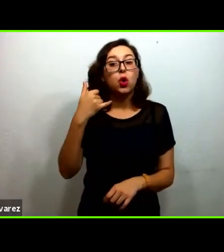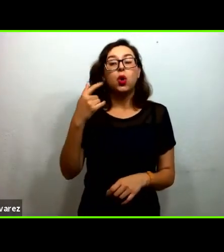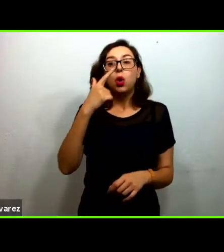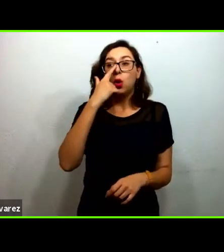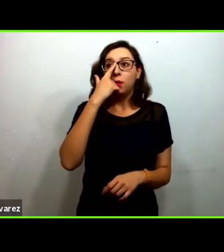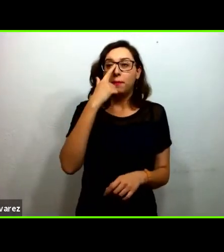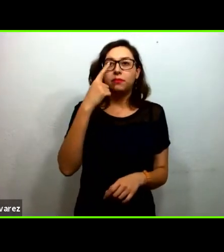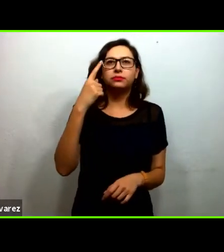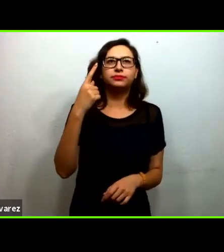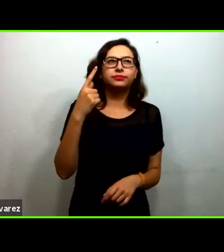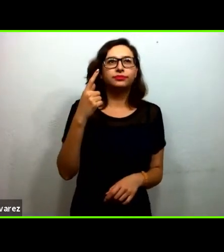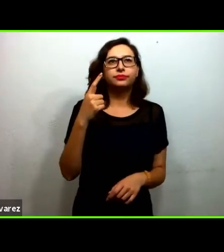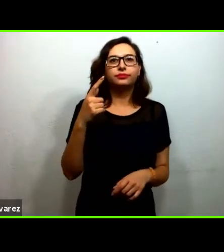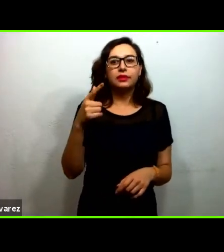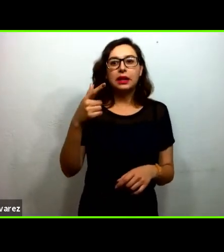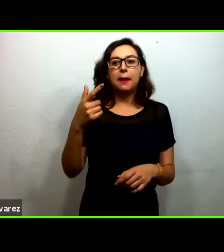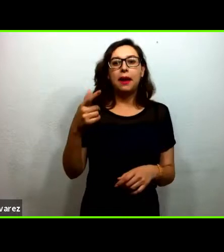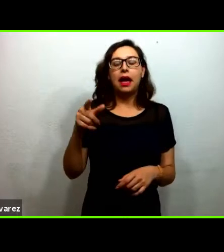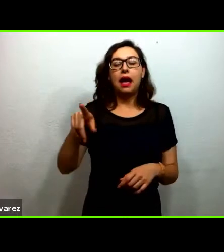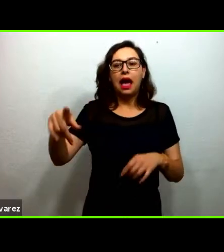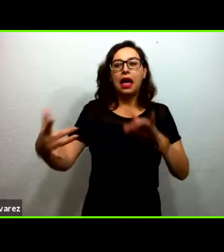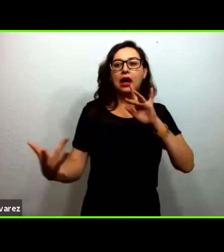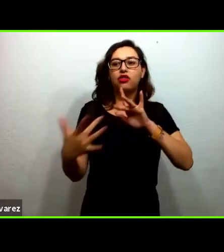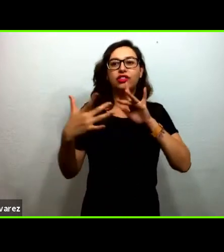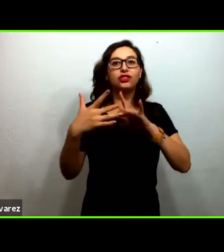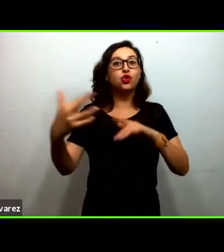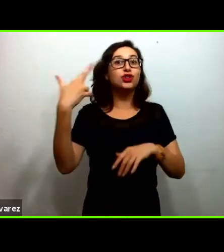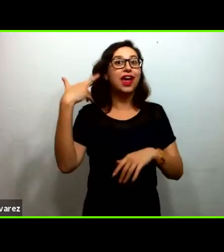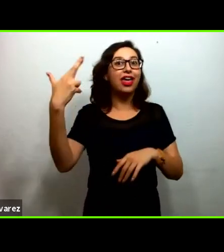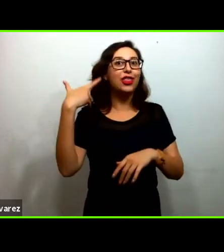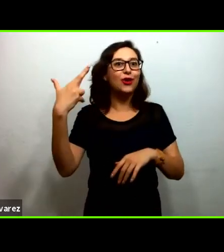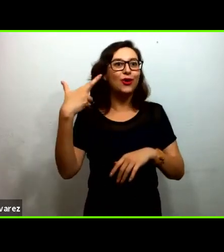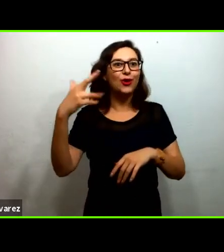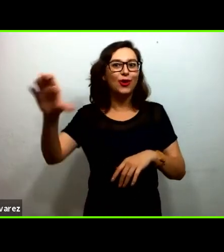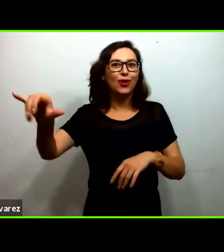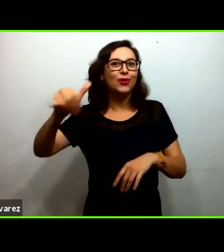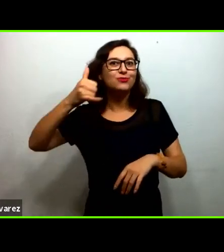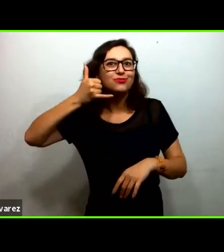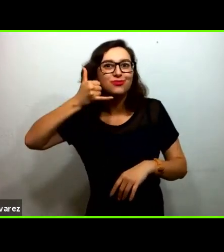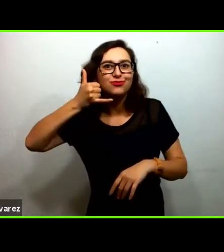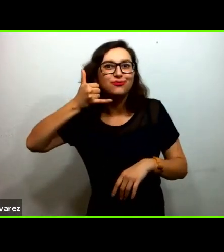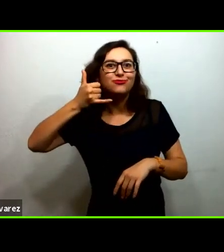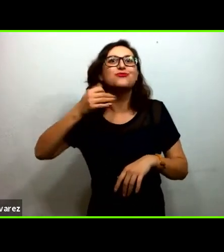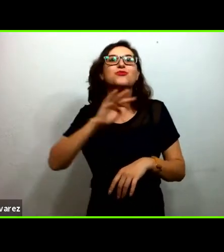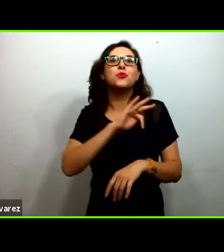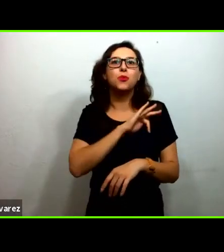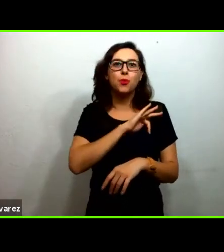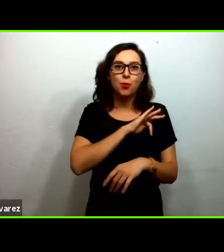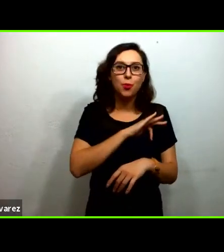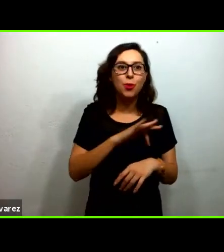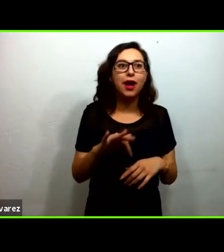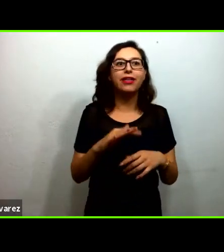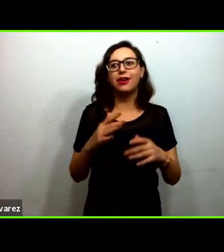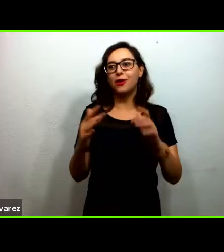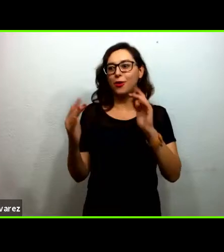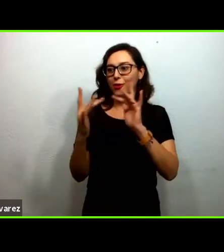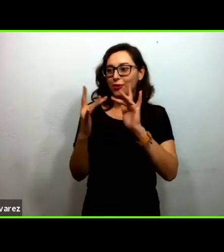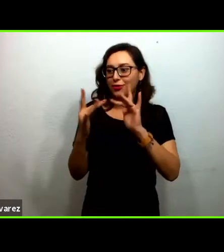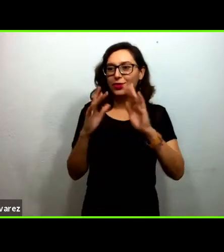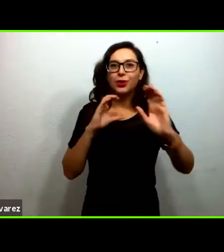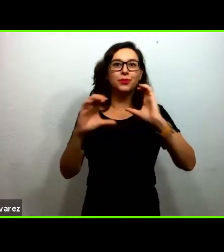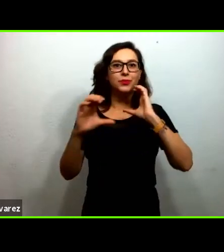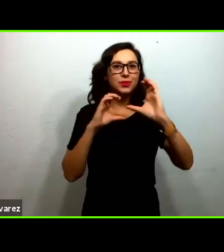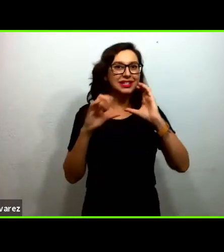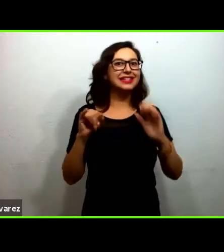interactuar a través de eso las familias y los estudiantes era interesante pero a